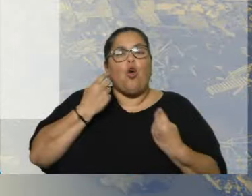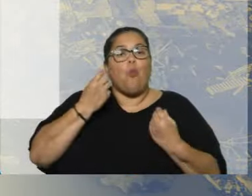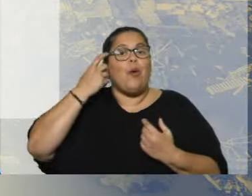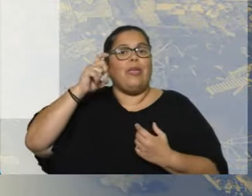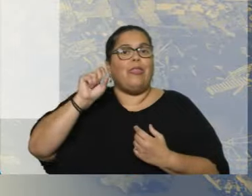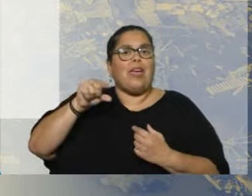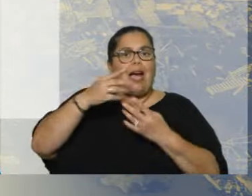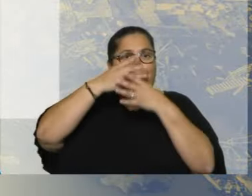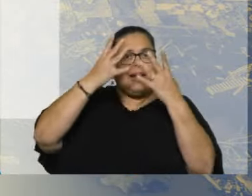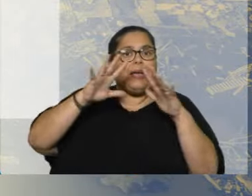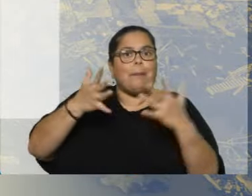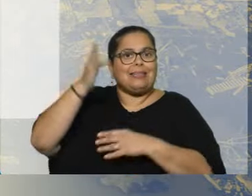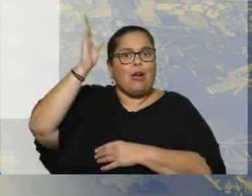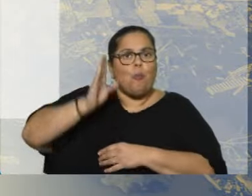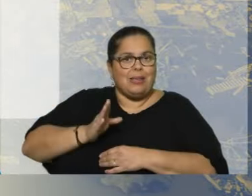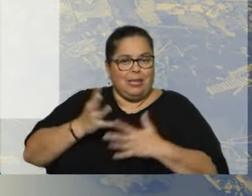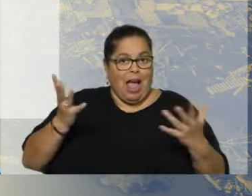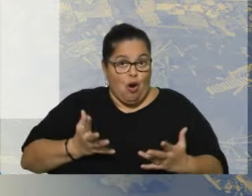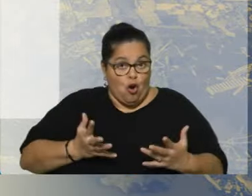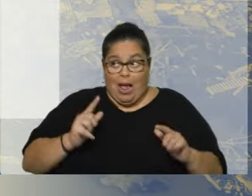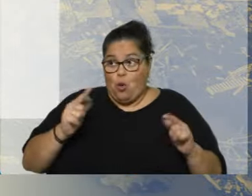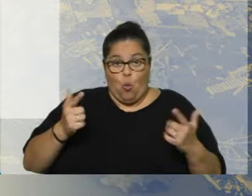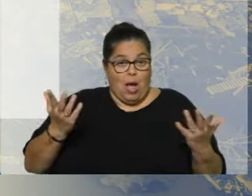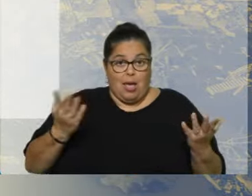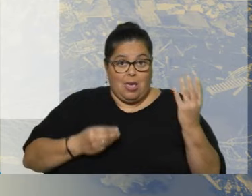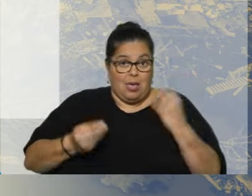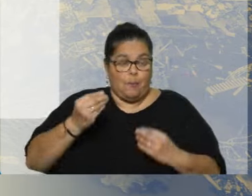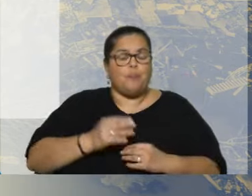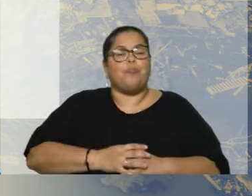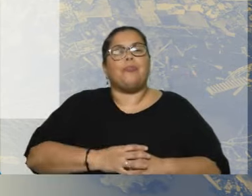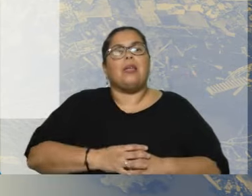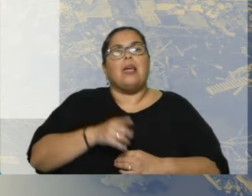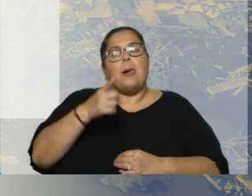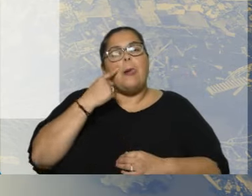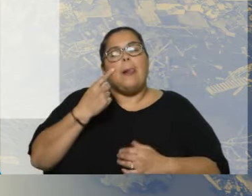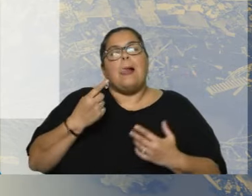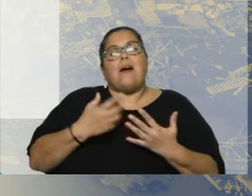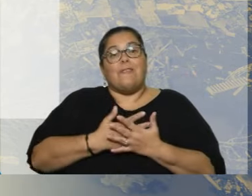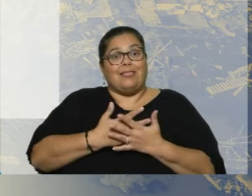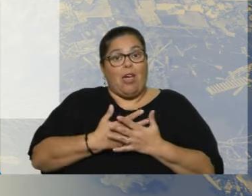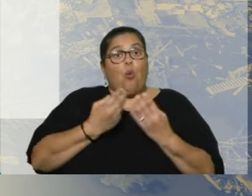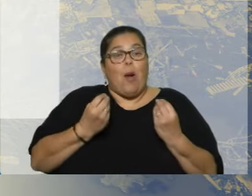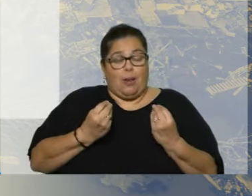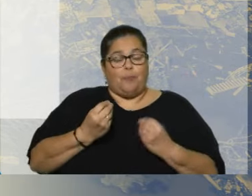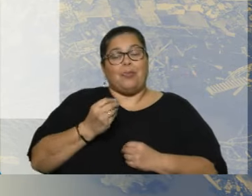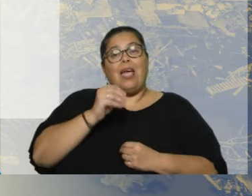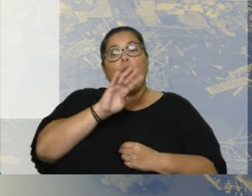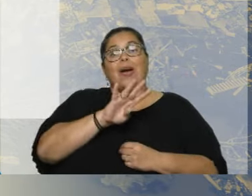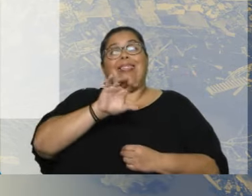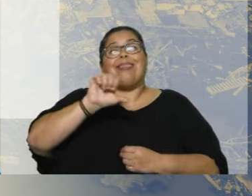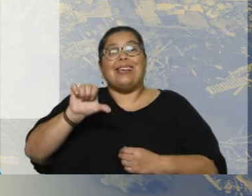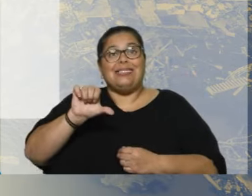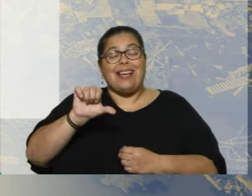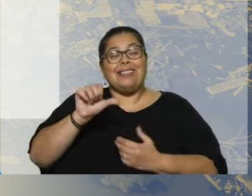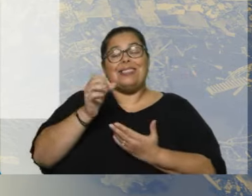podemos entrar en esto. Fíjense ustedes, los afectados, el 46% de los municipios de Río Grande,